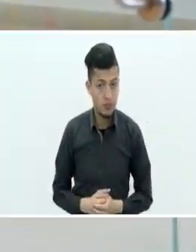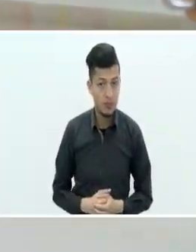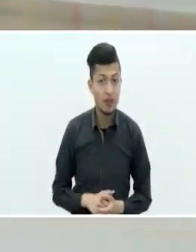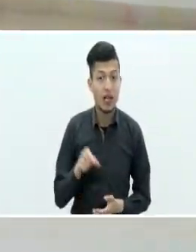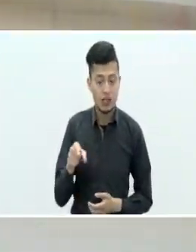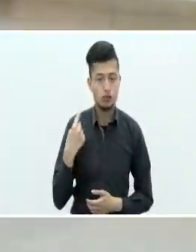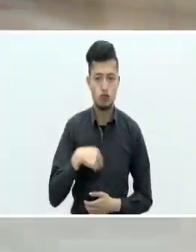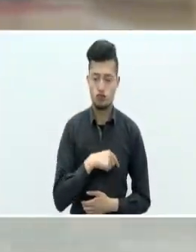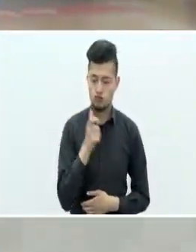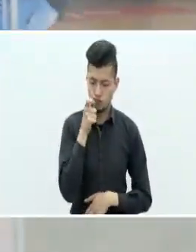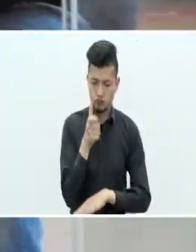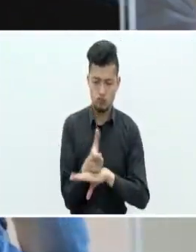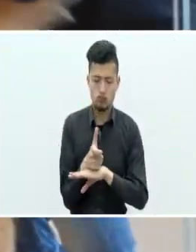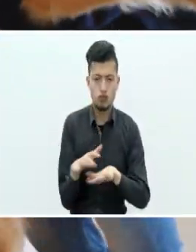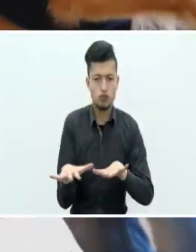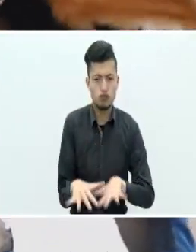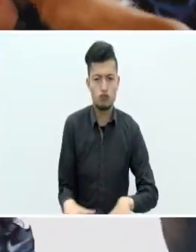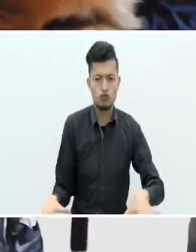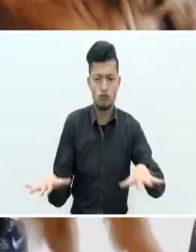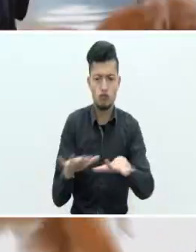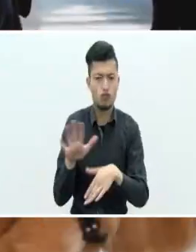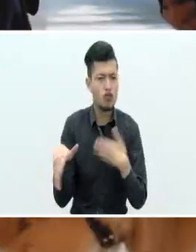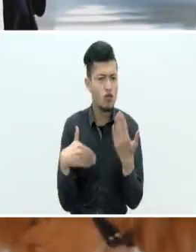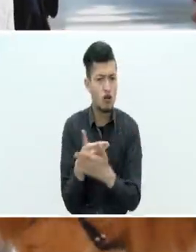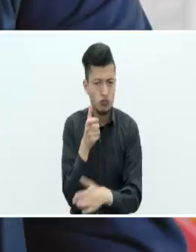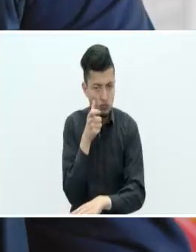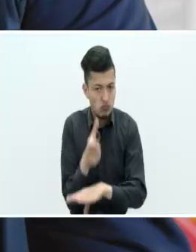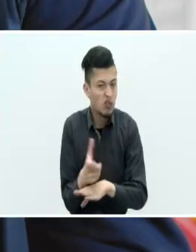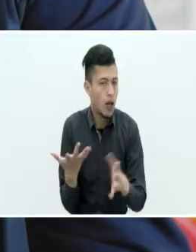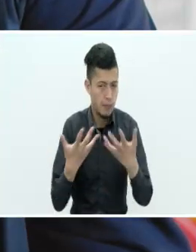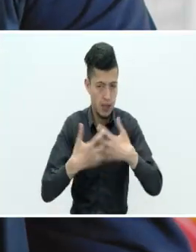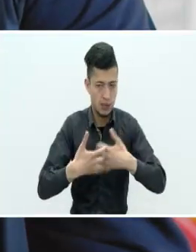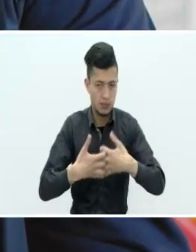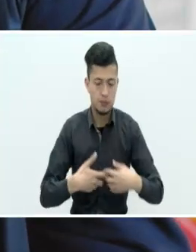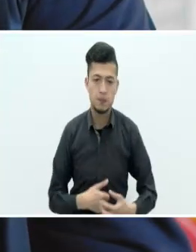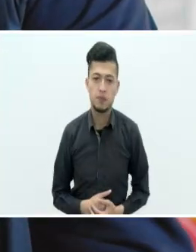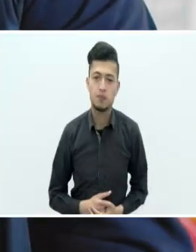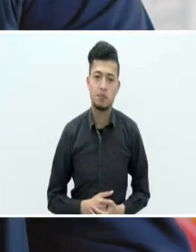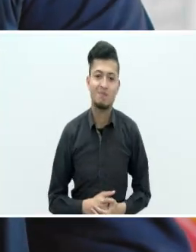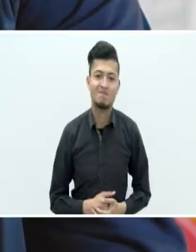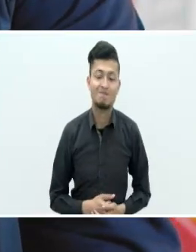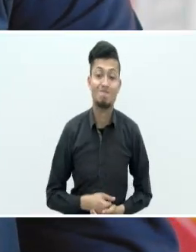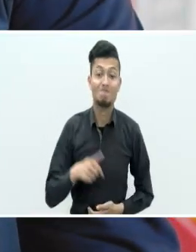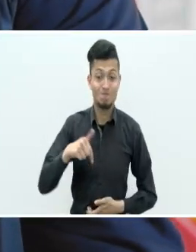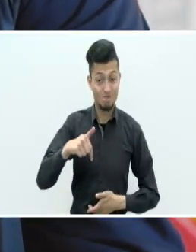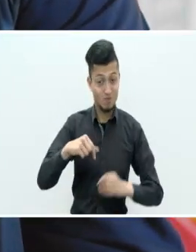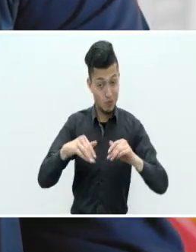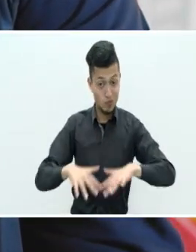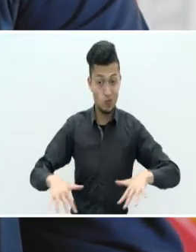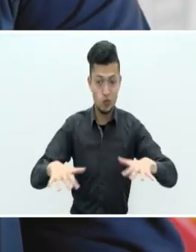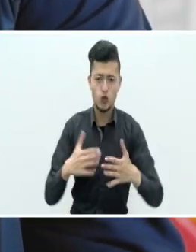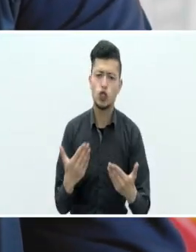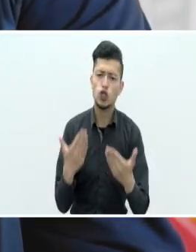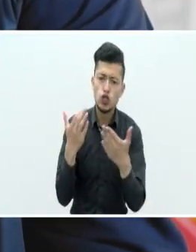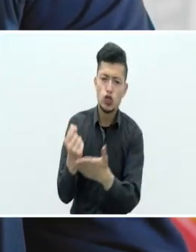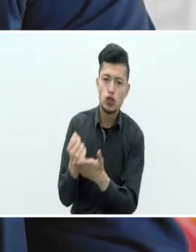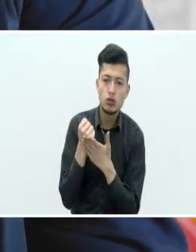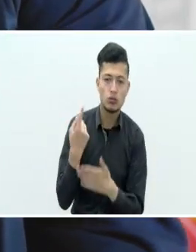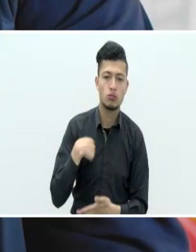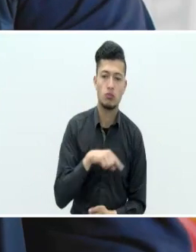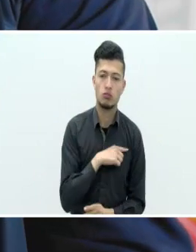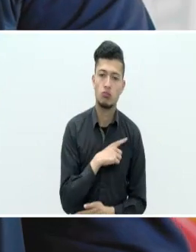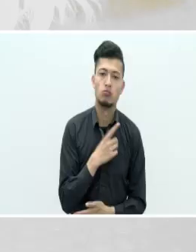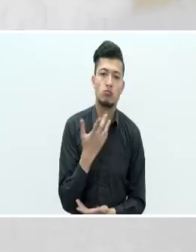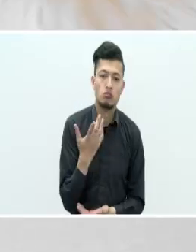supervisando toda la zona pet friendly a través de nuestra empresa. Estos espacios ayudan mucho para nosotros poder distraernos un poco con